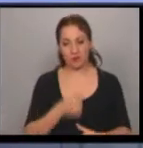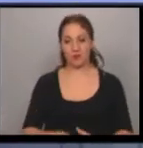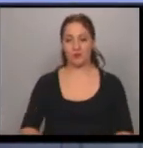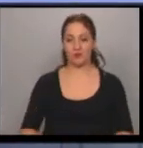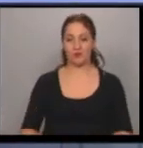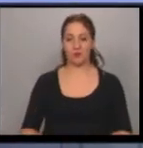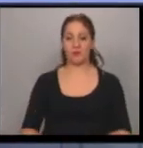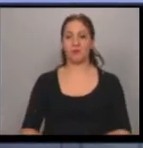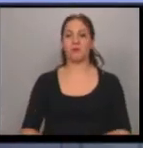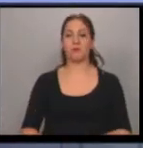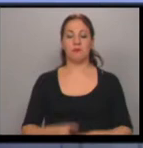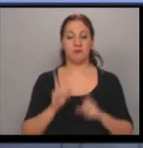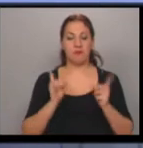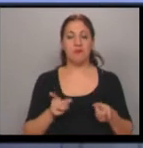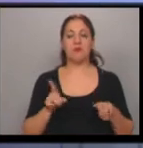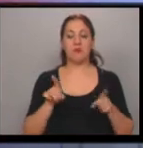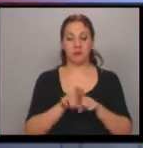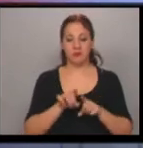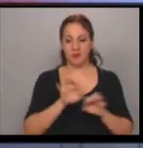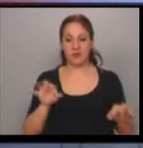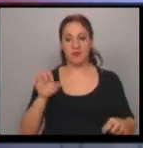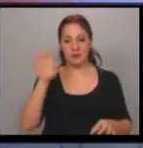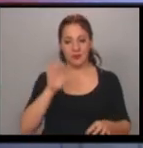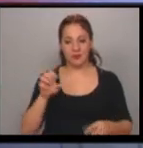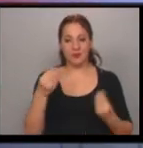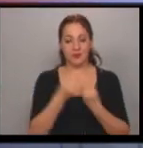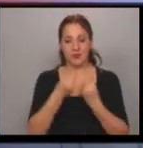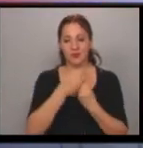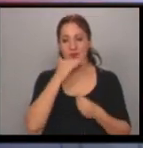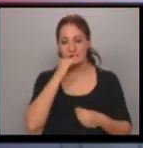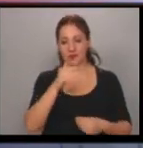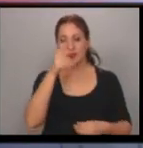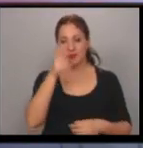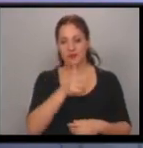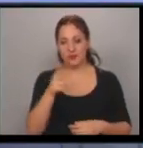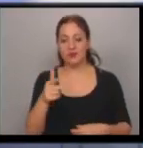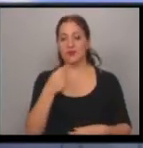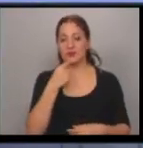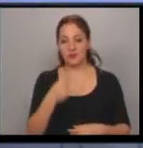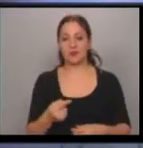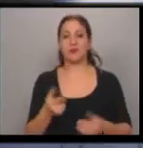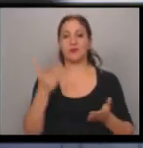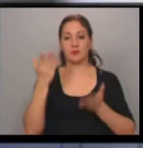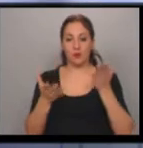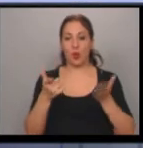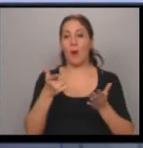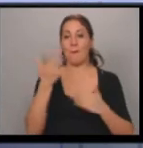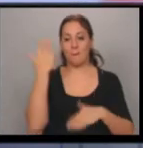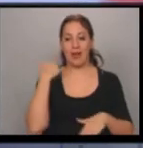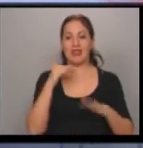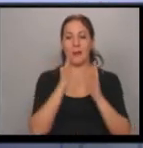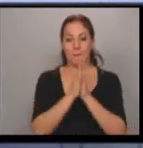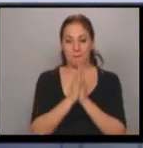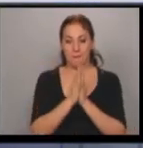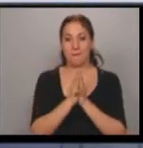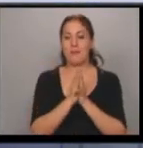muy a tono con el Ecuador, una visita que culmina con varios mensajes, ¿no? Porque el habló de que comparó en esa misa de ayer, donde había